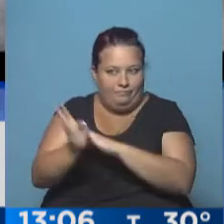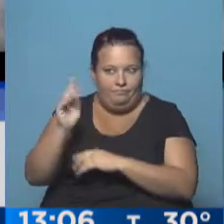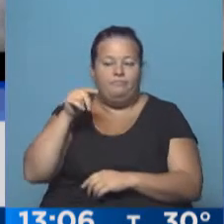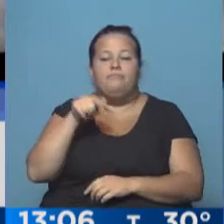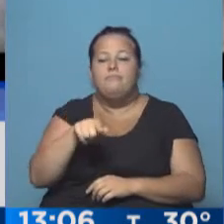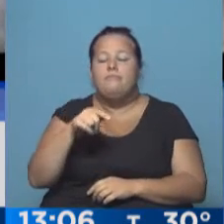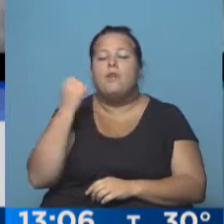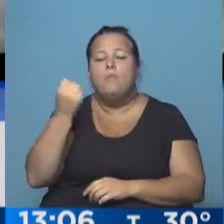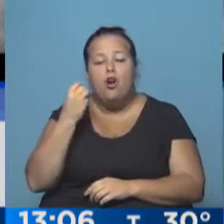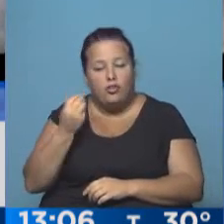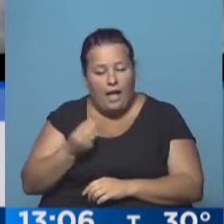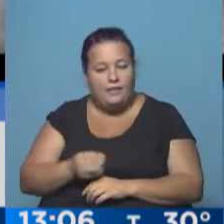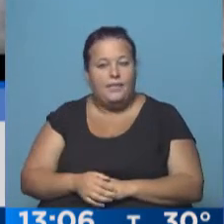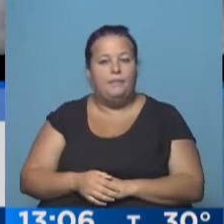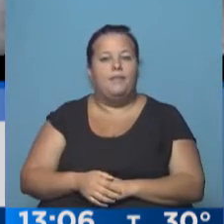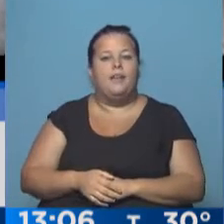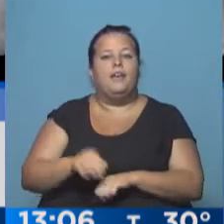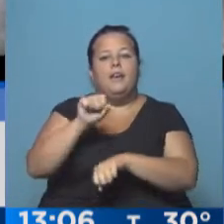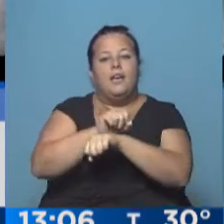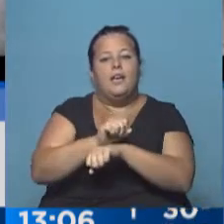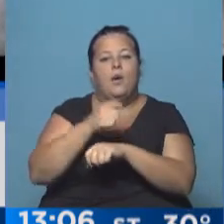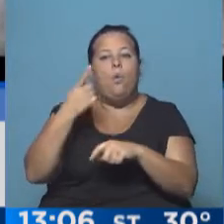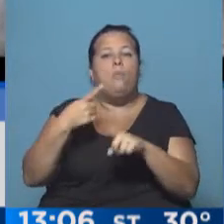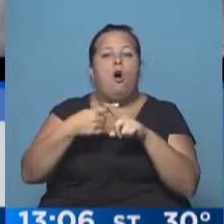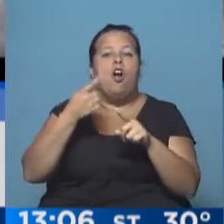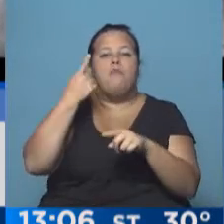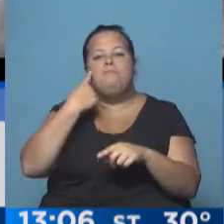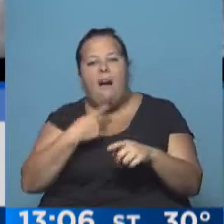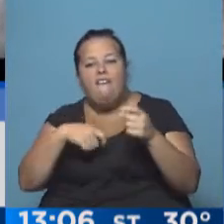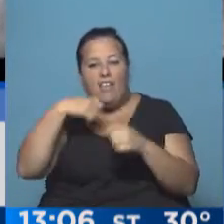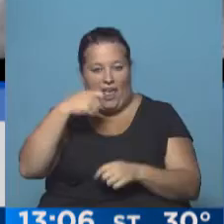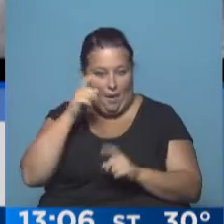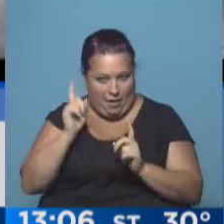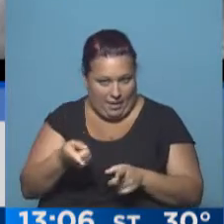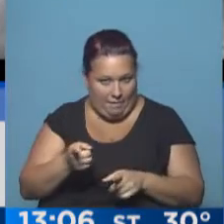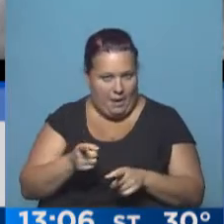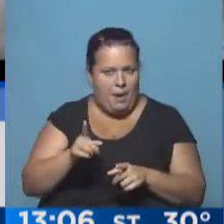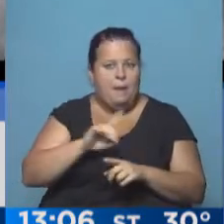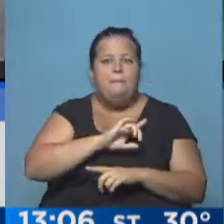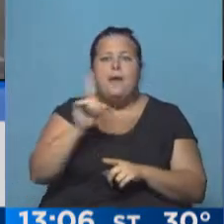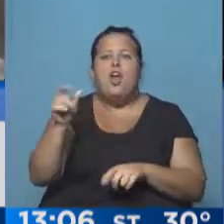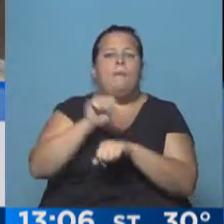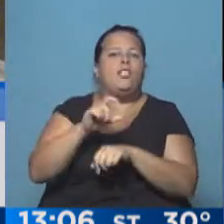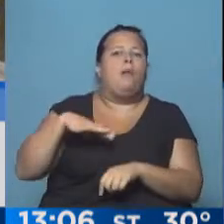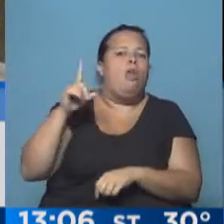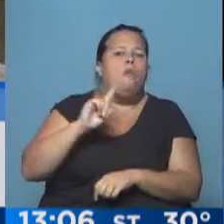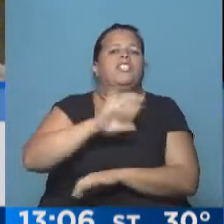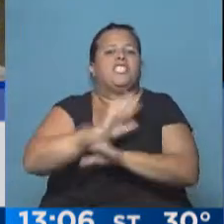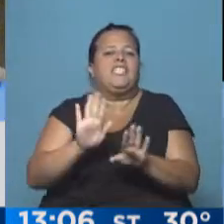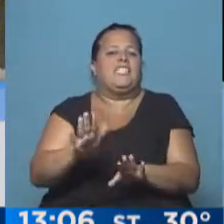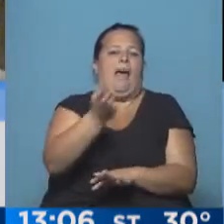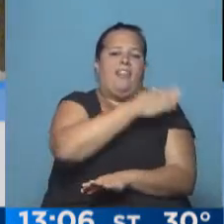interesante también es que lo procesaron en el medio por la mafia de los medicamentos, pero nadie le dio la preventiva porque ya tenía